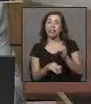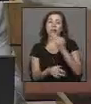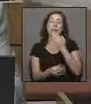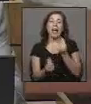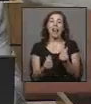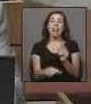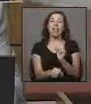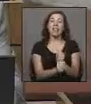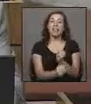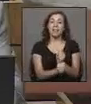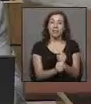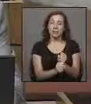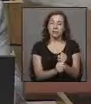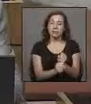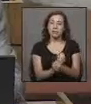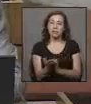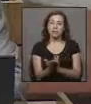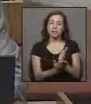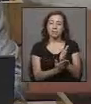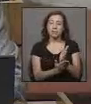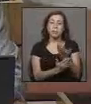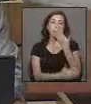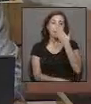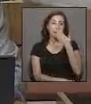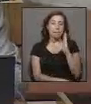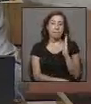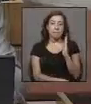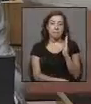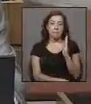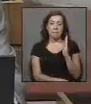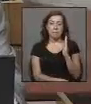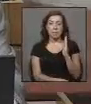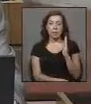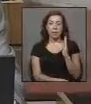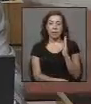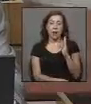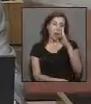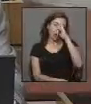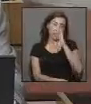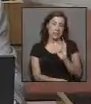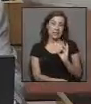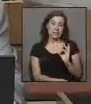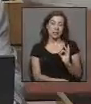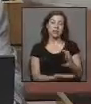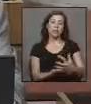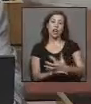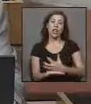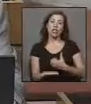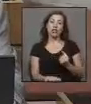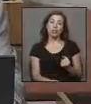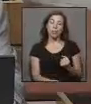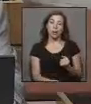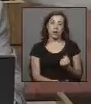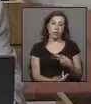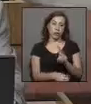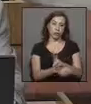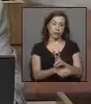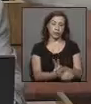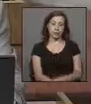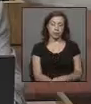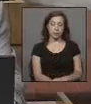desempeño y empezar a mejorar de una forma un poco más seria las remuneraciones del sector.